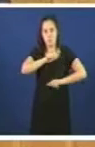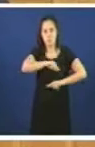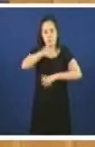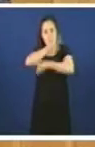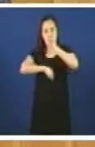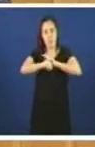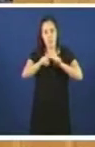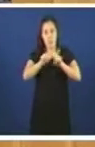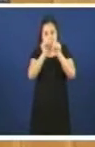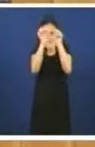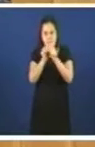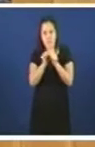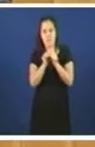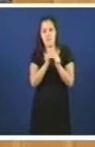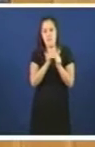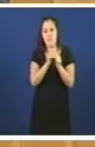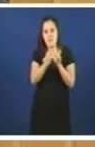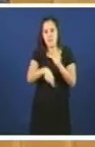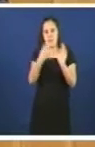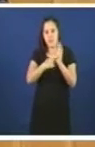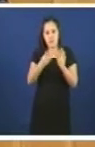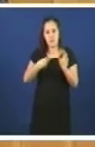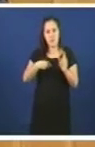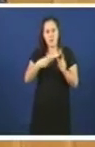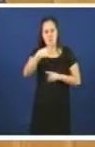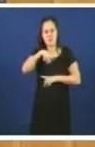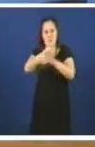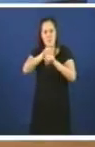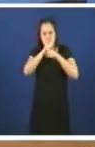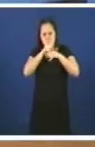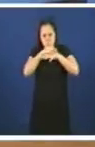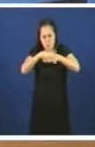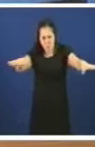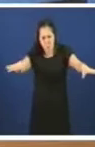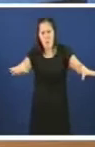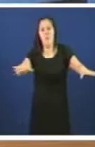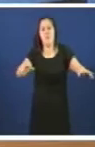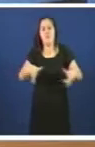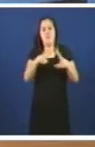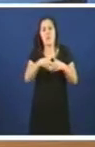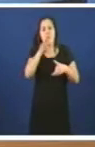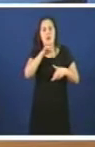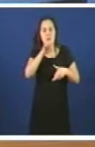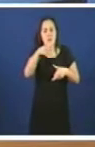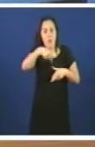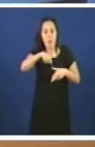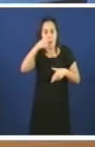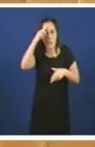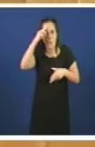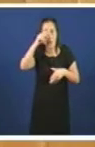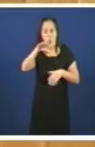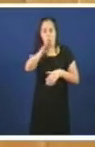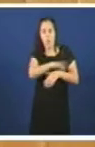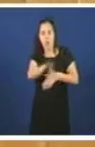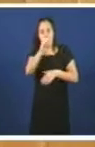preocupa fundamentalmente a mensase que lle están trasladando á sociedade de galega. A mensase o que está percibindo o povo galego con vostés. Que o seu